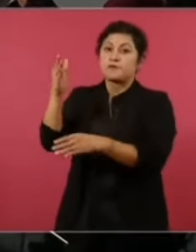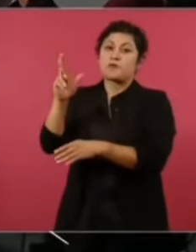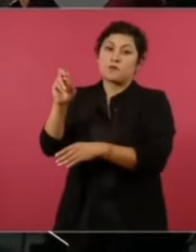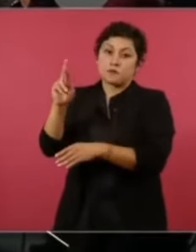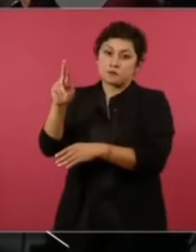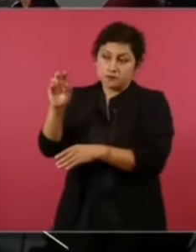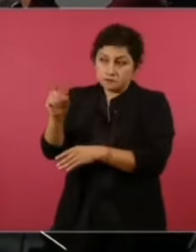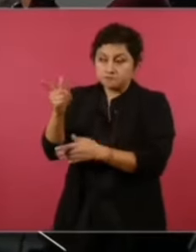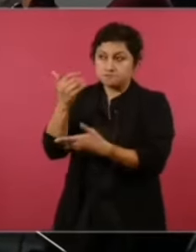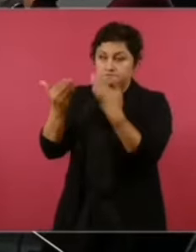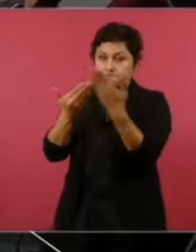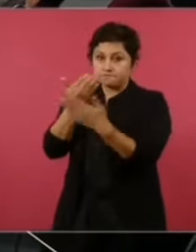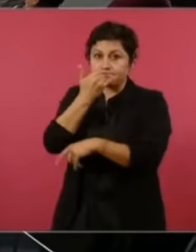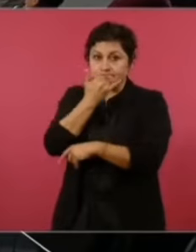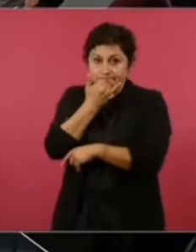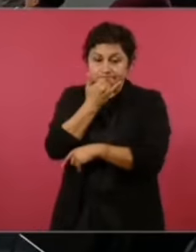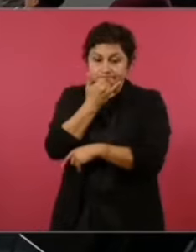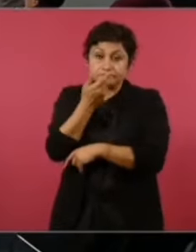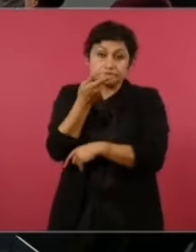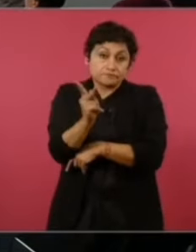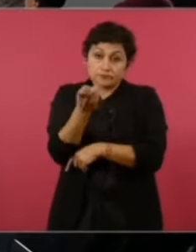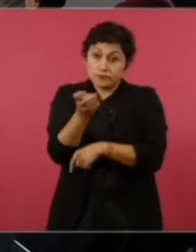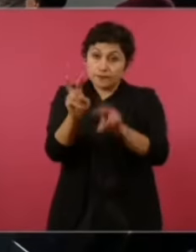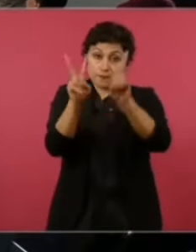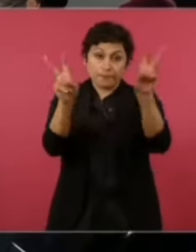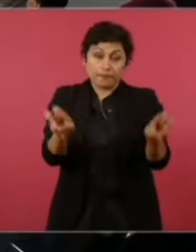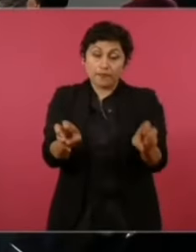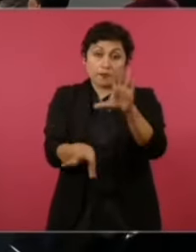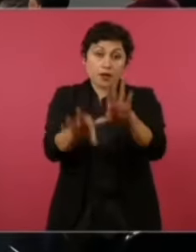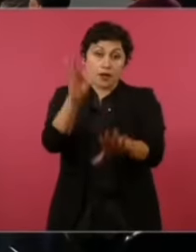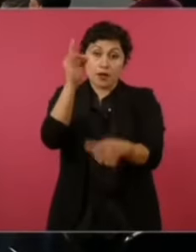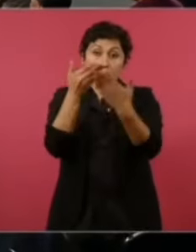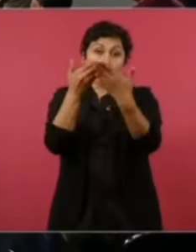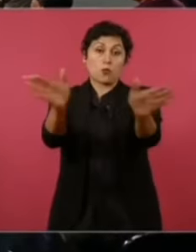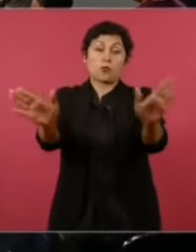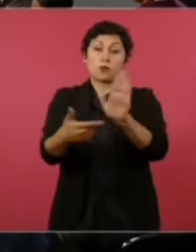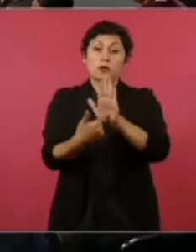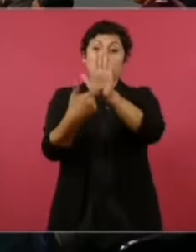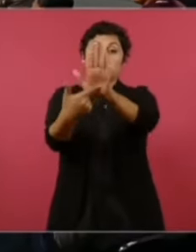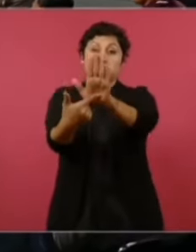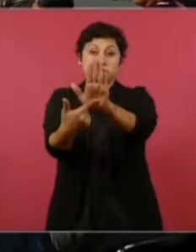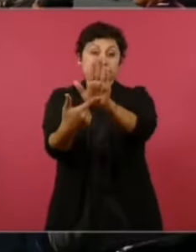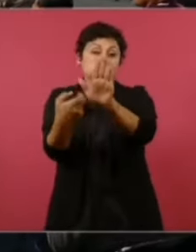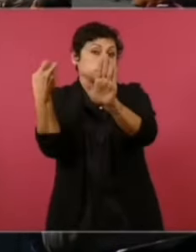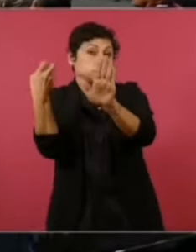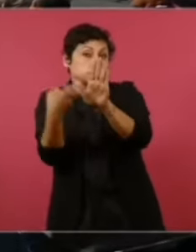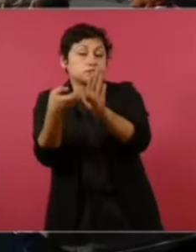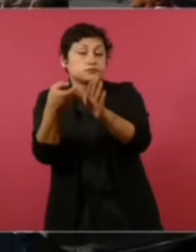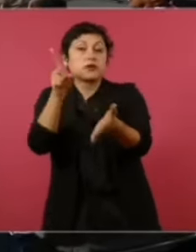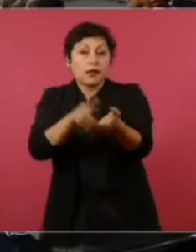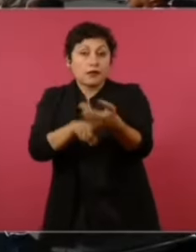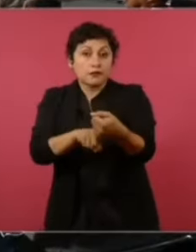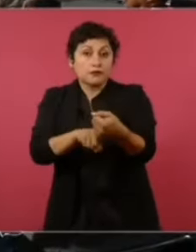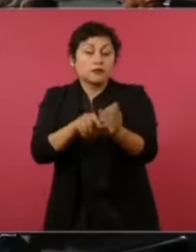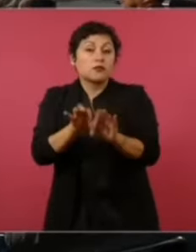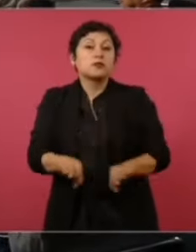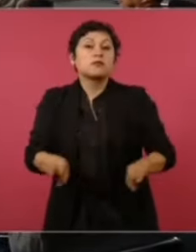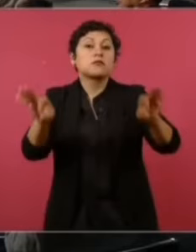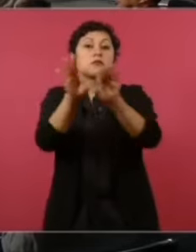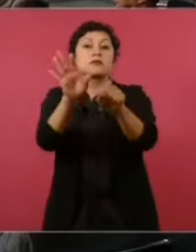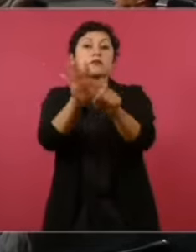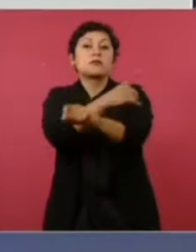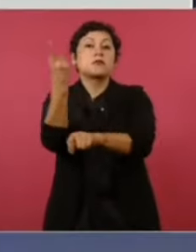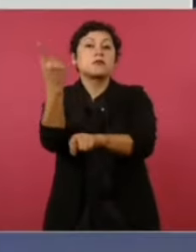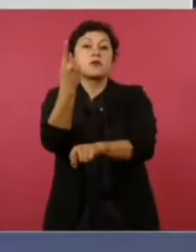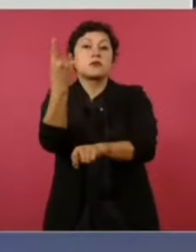está de por medio el futuro